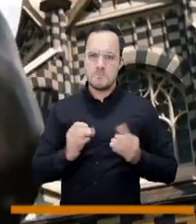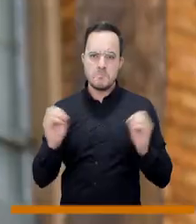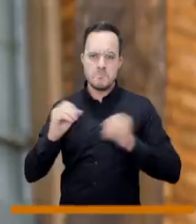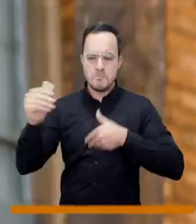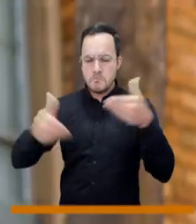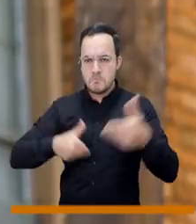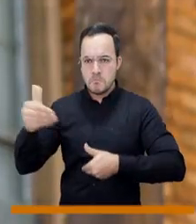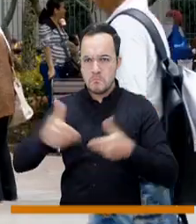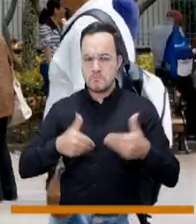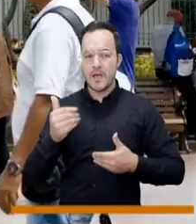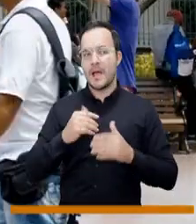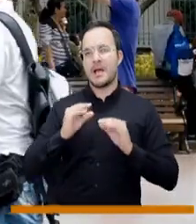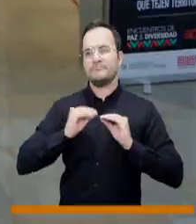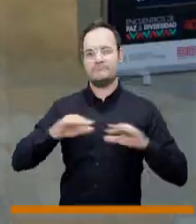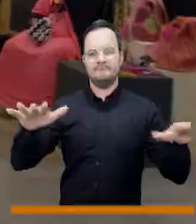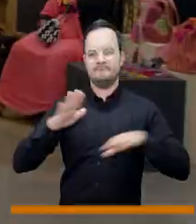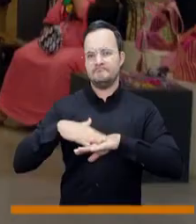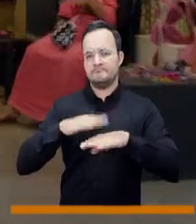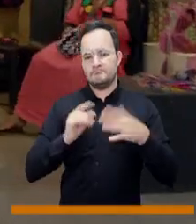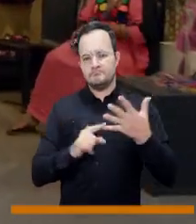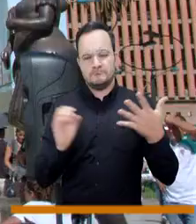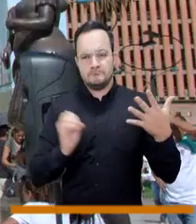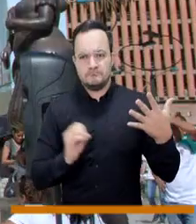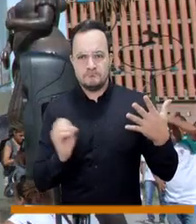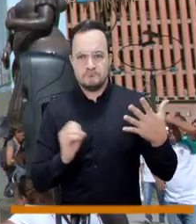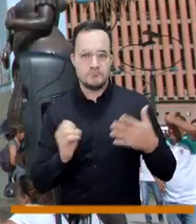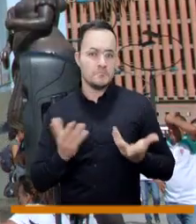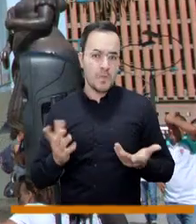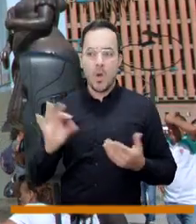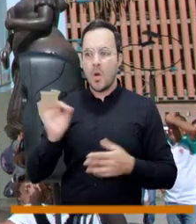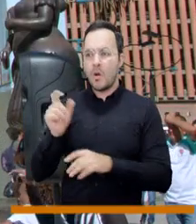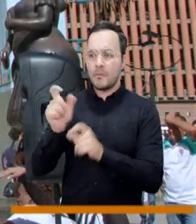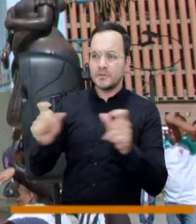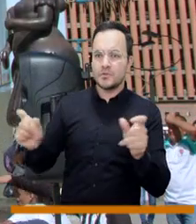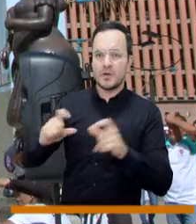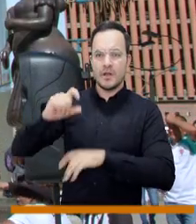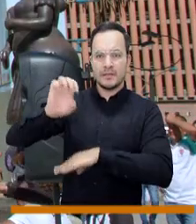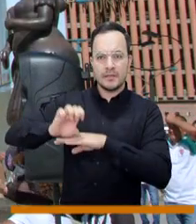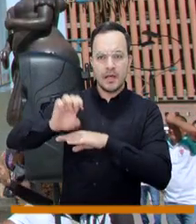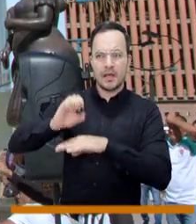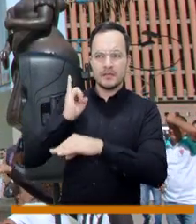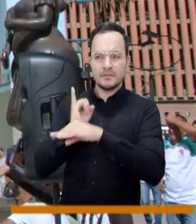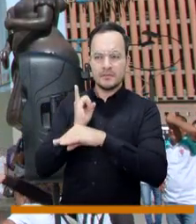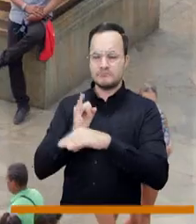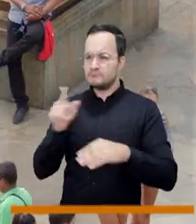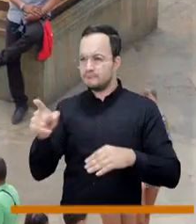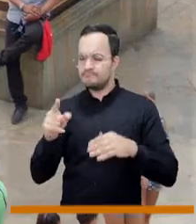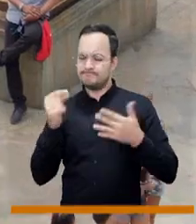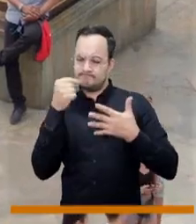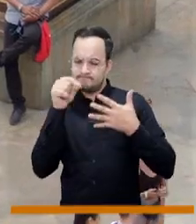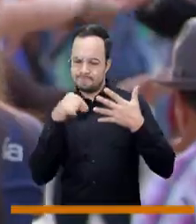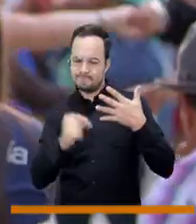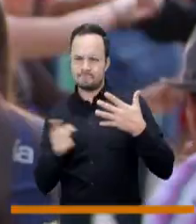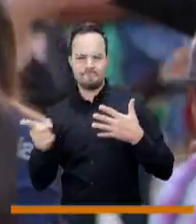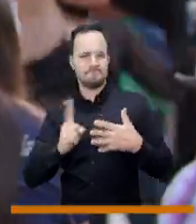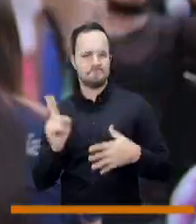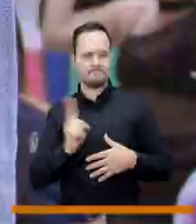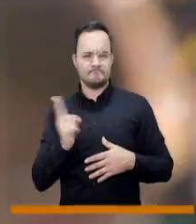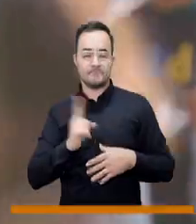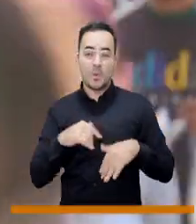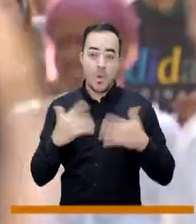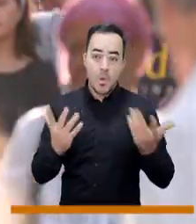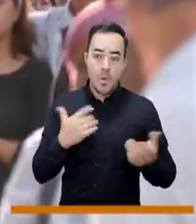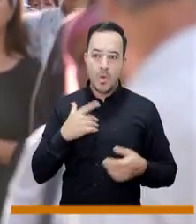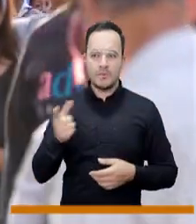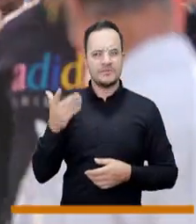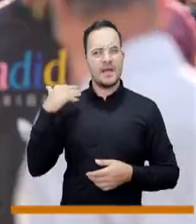de pronto desierta porque no hubo postulaciones o porque consideran que la persona o institución postulada no cumpla con los requisitos